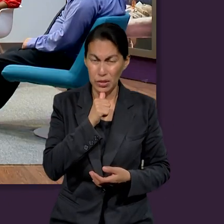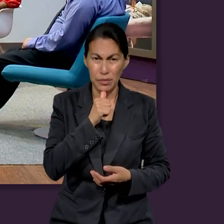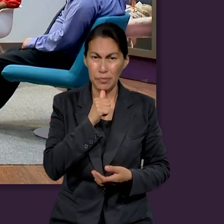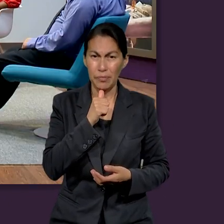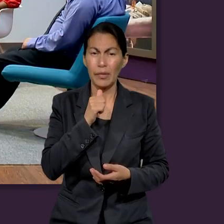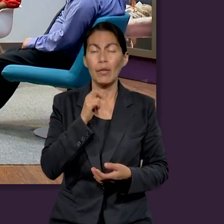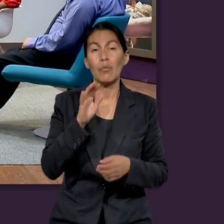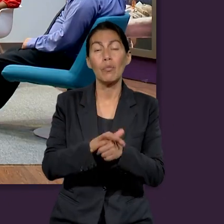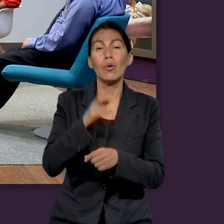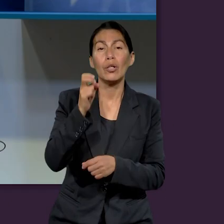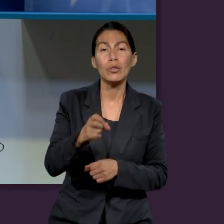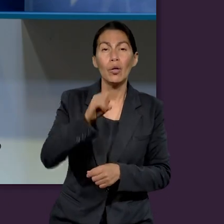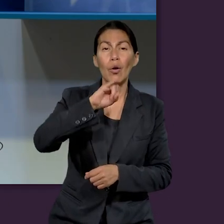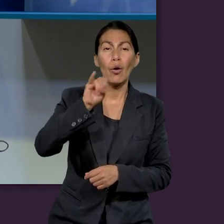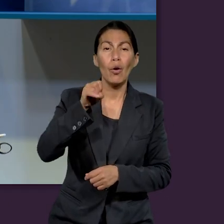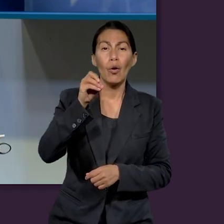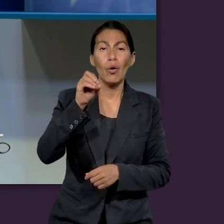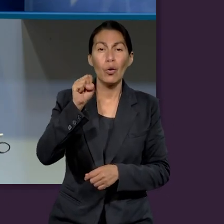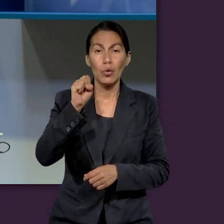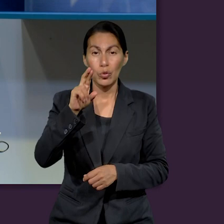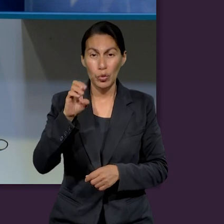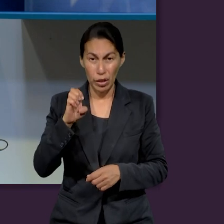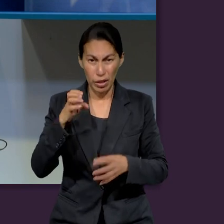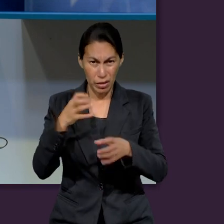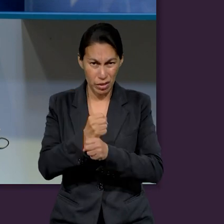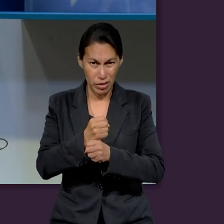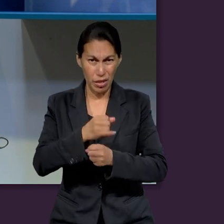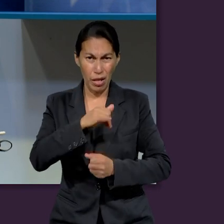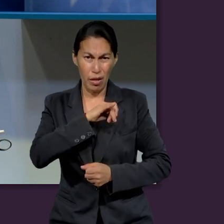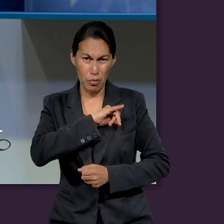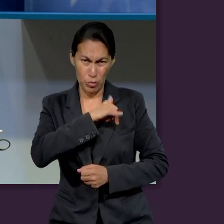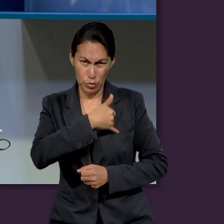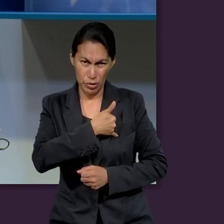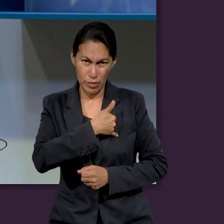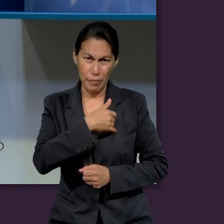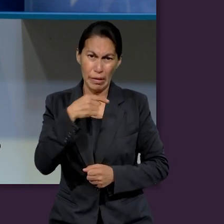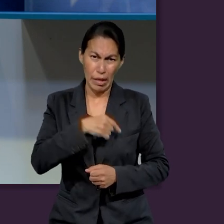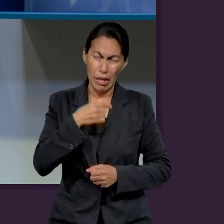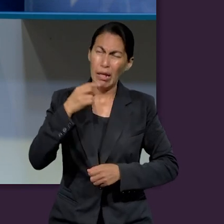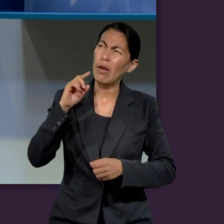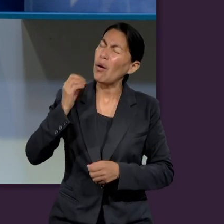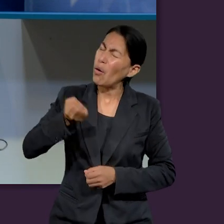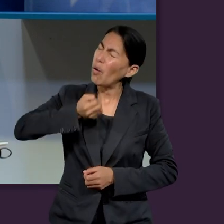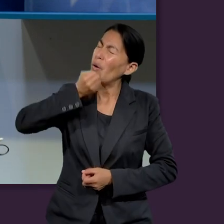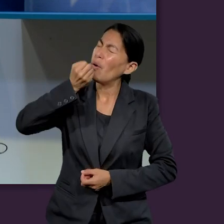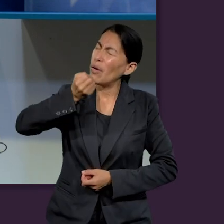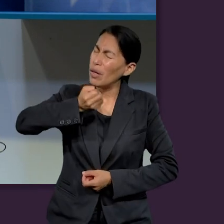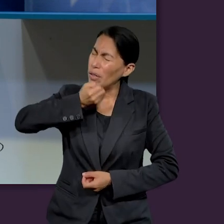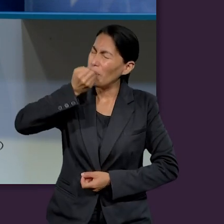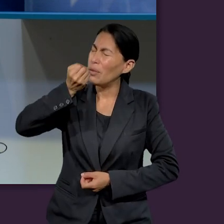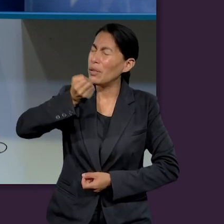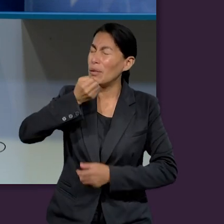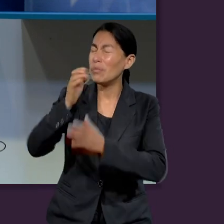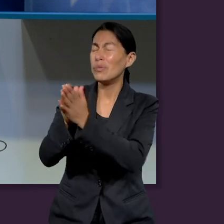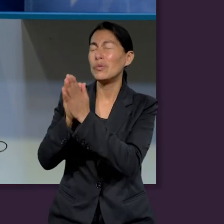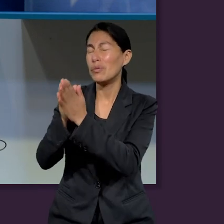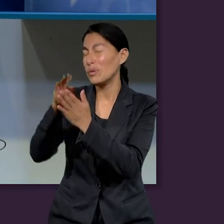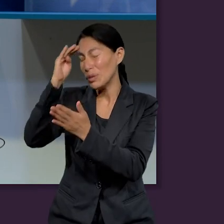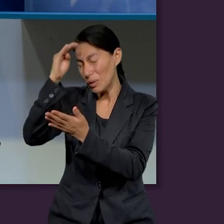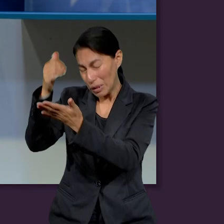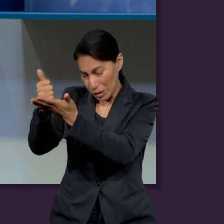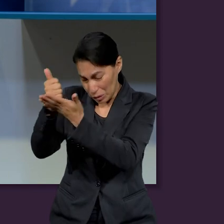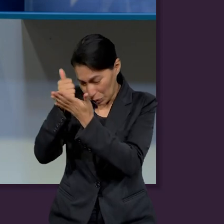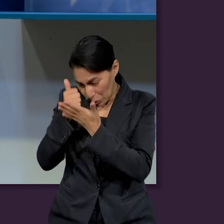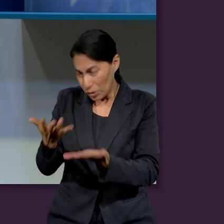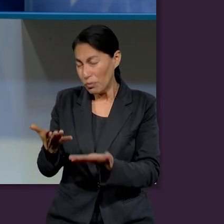Tanto es que Josué comenzó a orar y comenzó a decirle a Dios que lo dirigiera, que le diera un mensaje, cómo